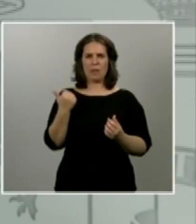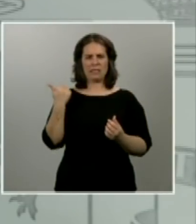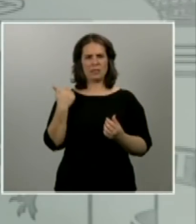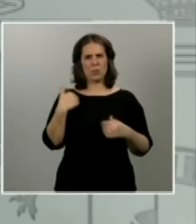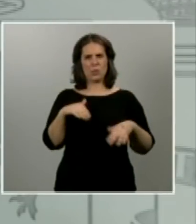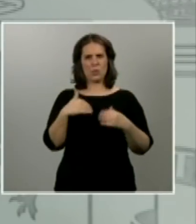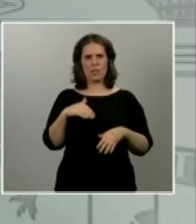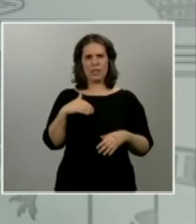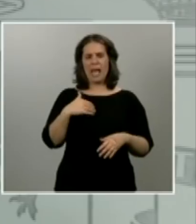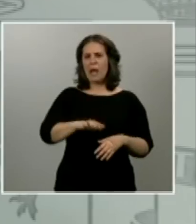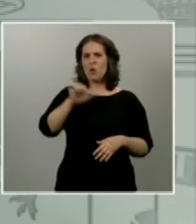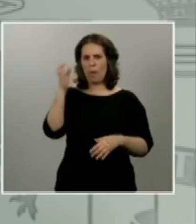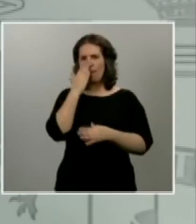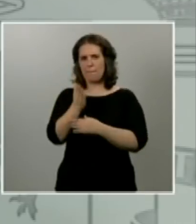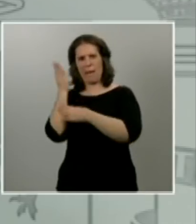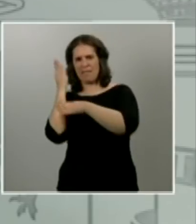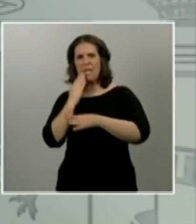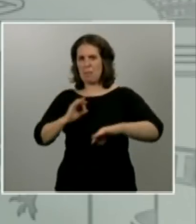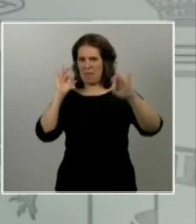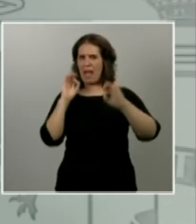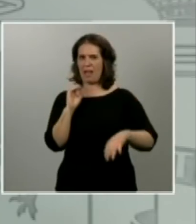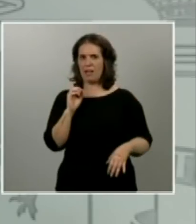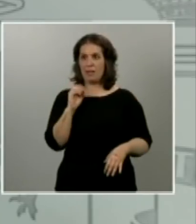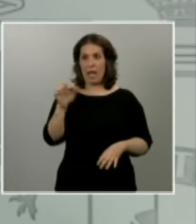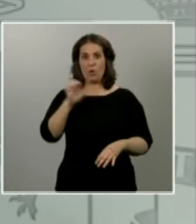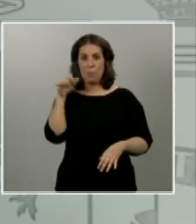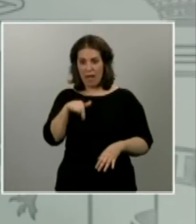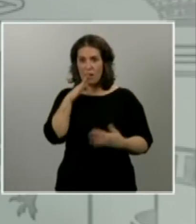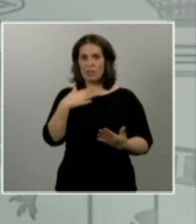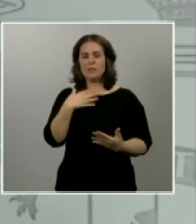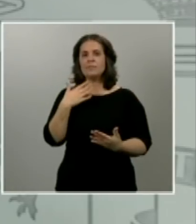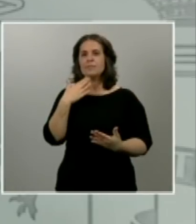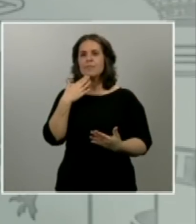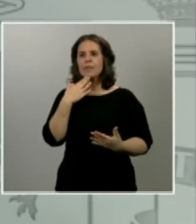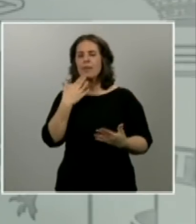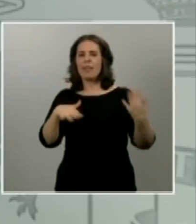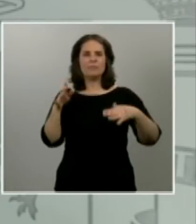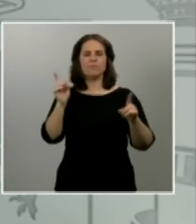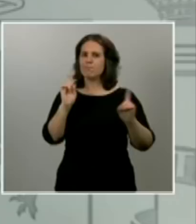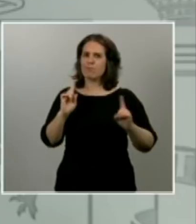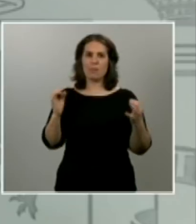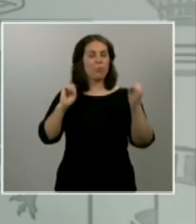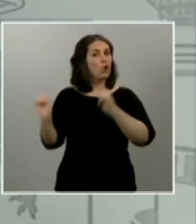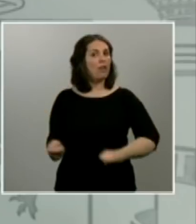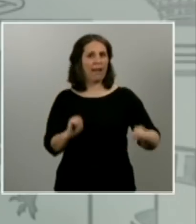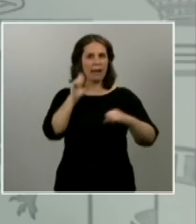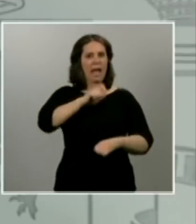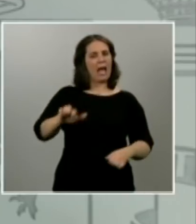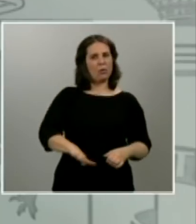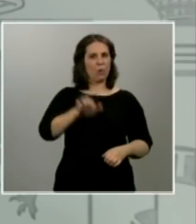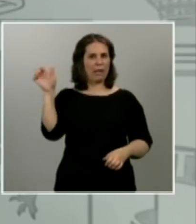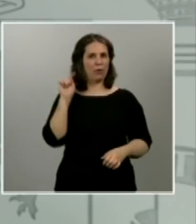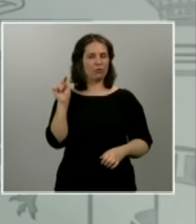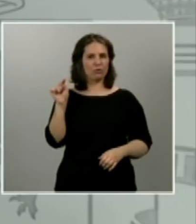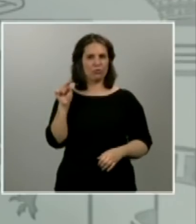del continente. Europa no puede fallar esta vez. Es la hora de que Europa proteja a los europeos frente a esta calamidad, a esta desgracia que